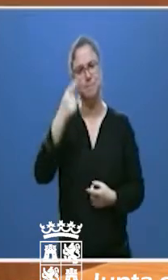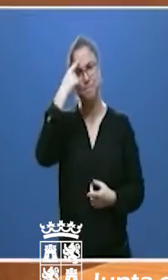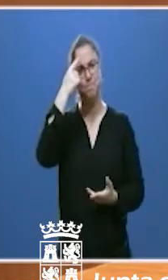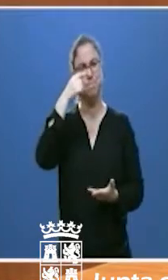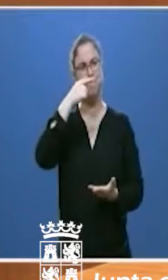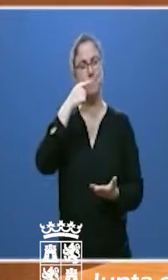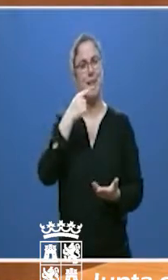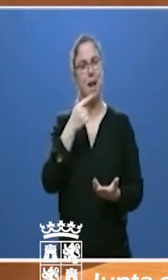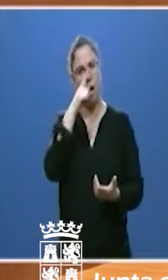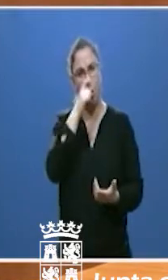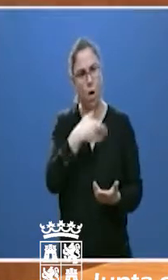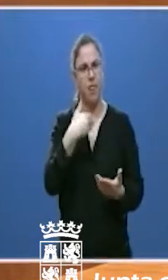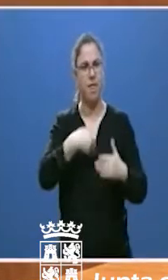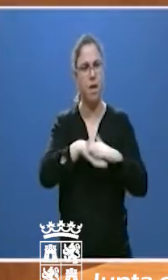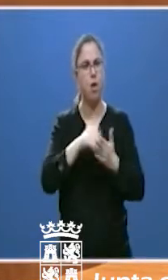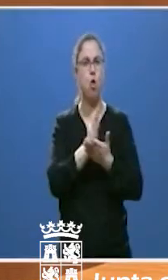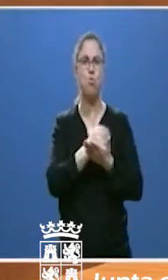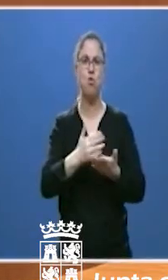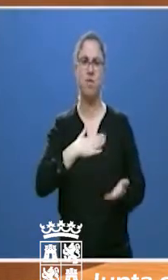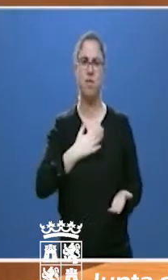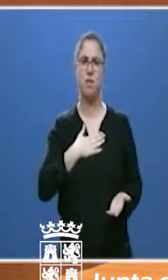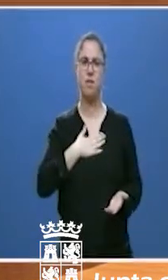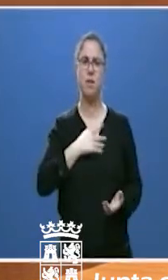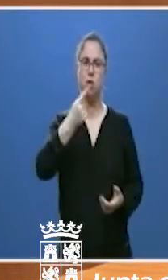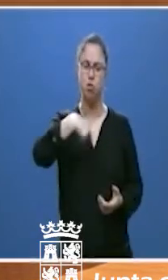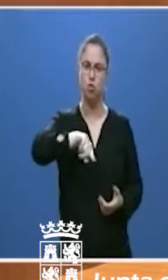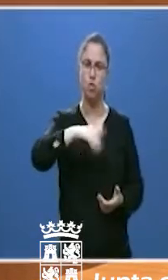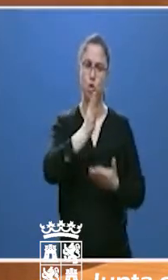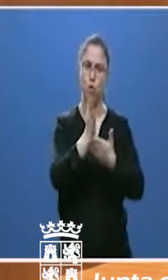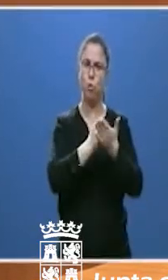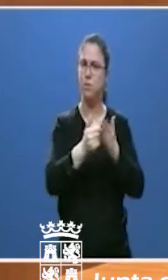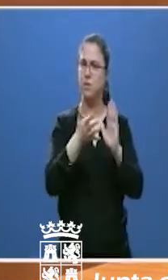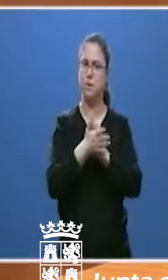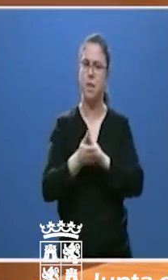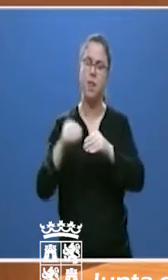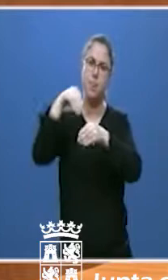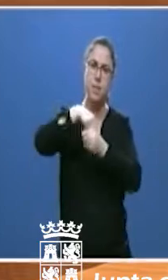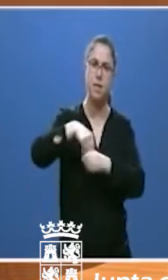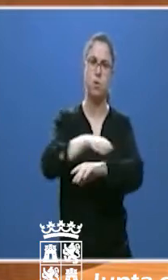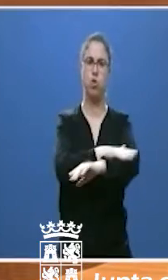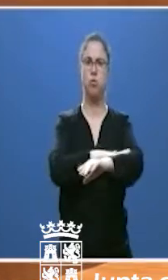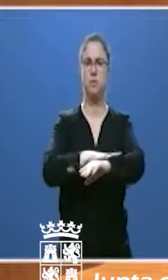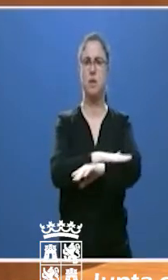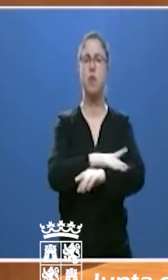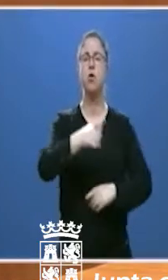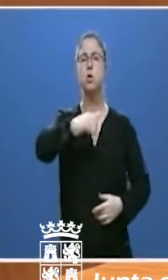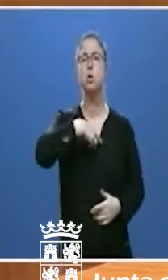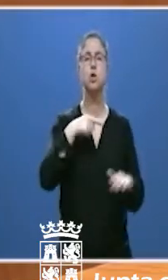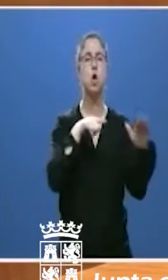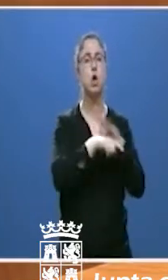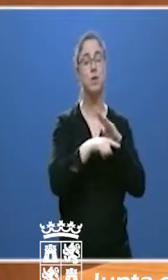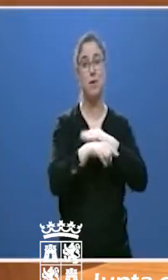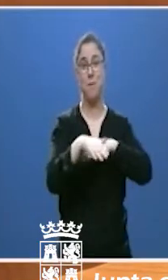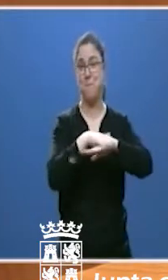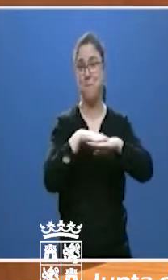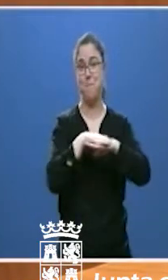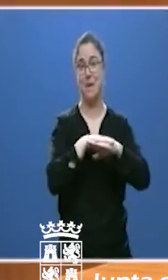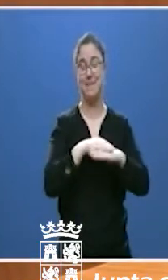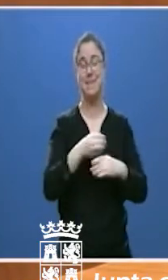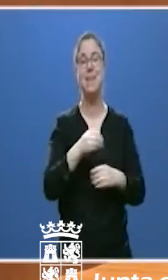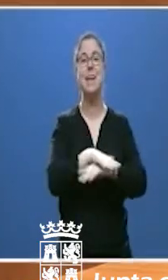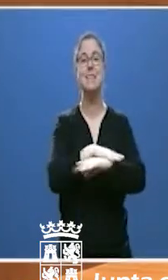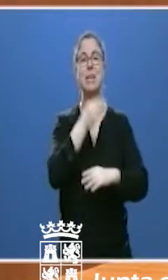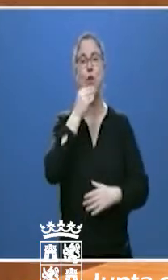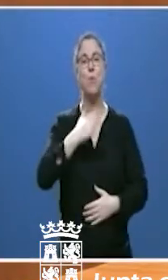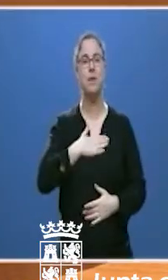a las comunidades autónomas, que no olvide que somos Estado, que gestionamos principalmente los pilares del Estado del bienestar.